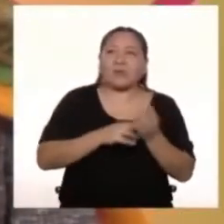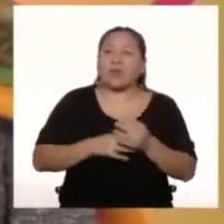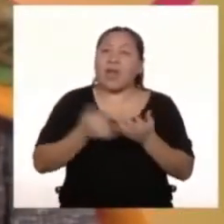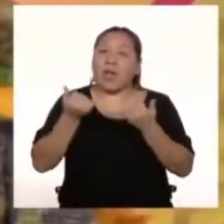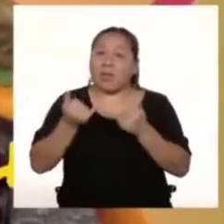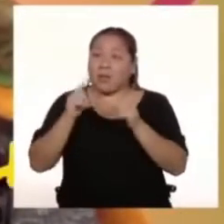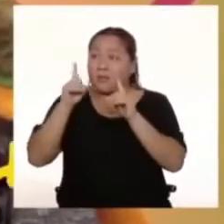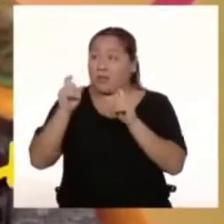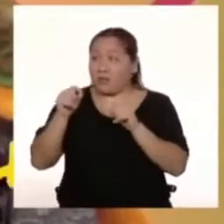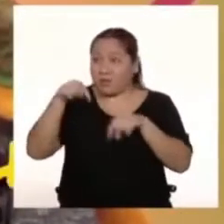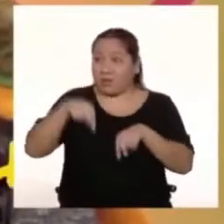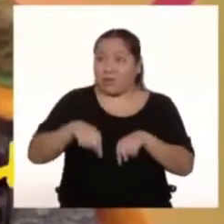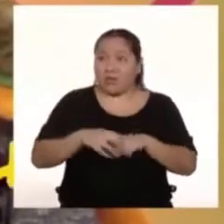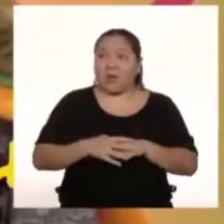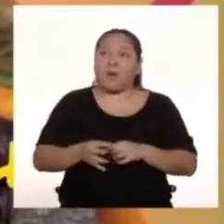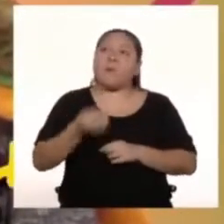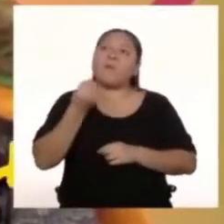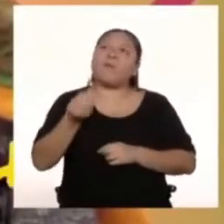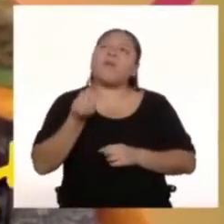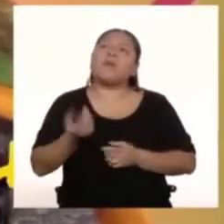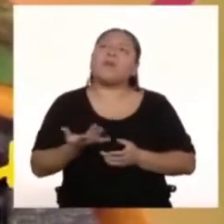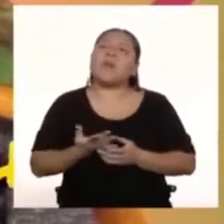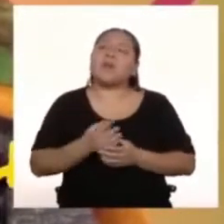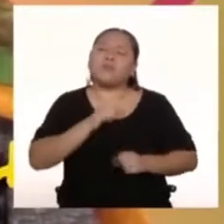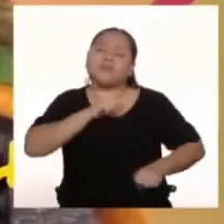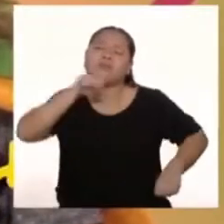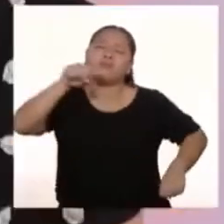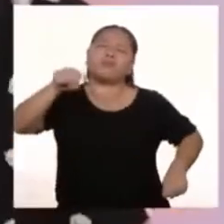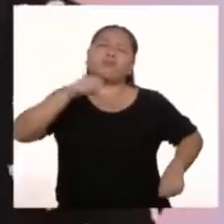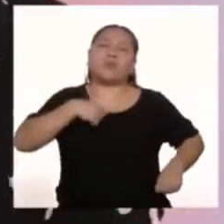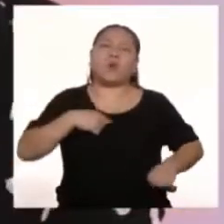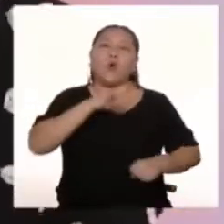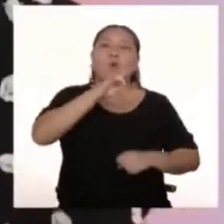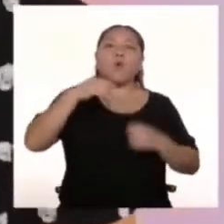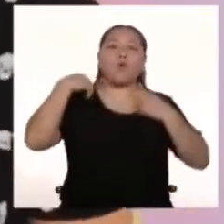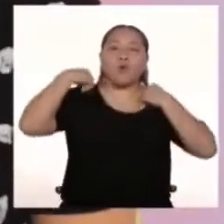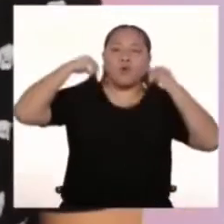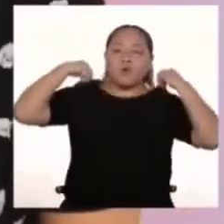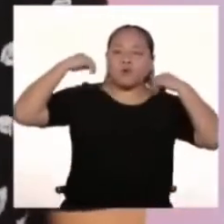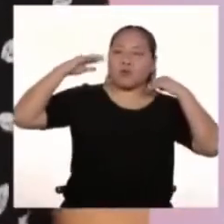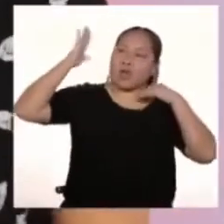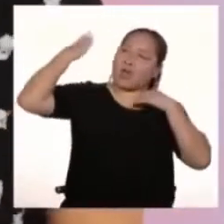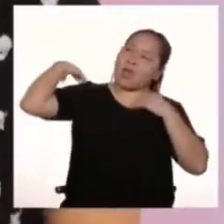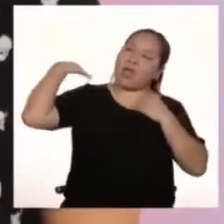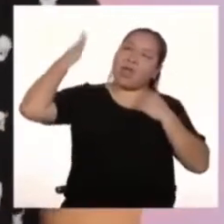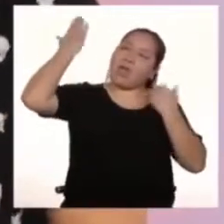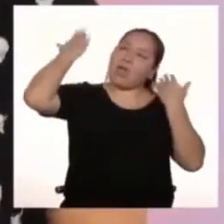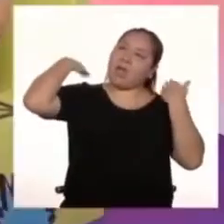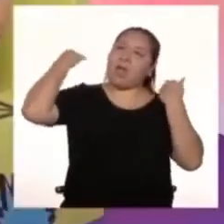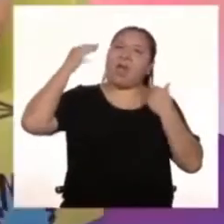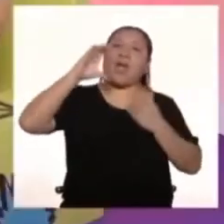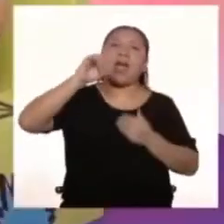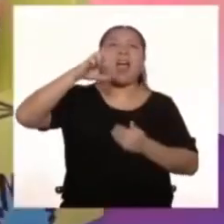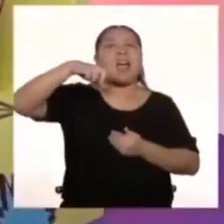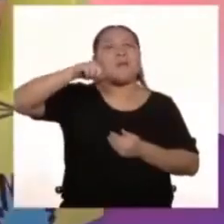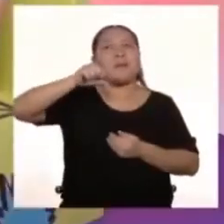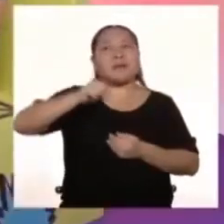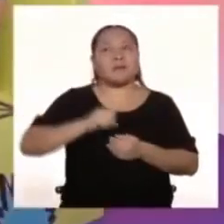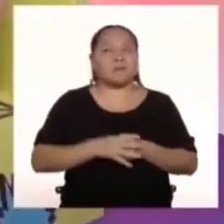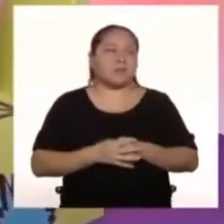capítulo ¿Por qué los superhéroes Usan capas? A ver En realidad Es una cuestión